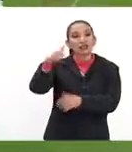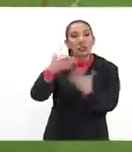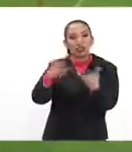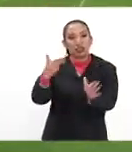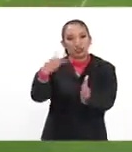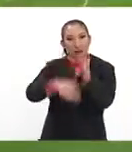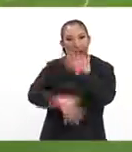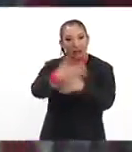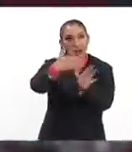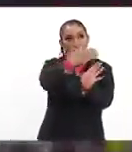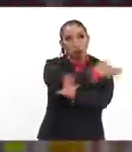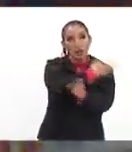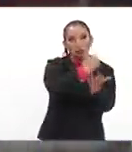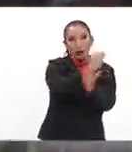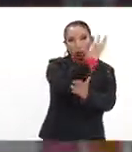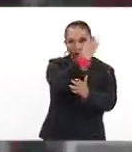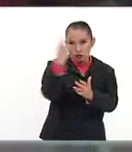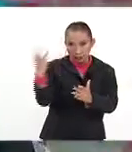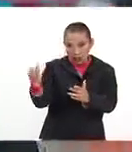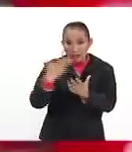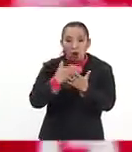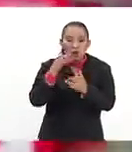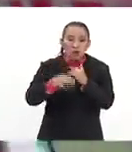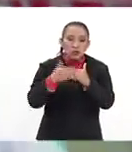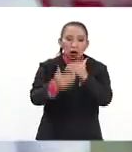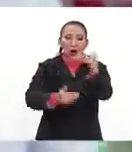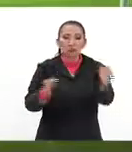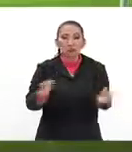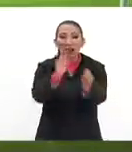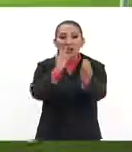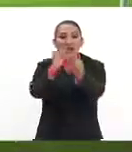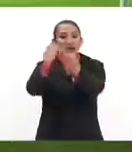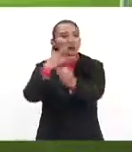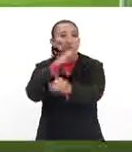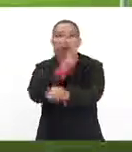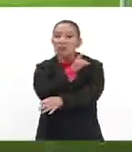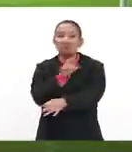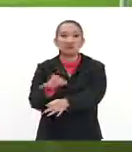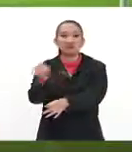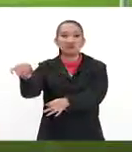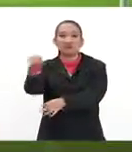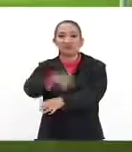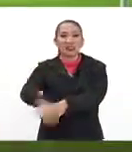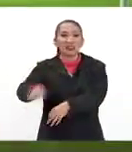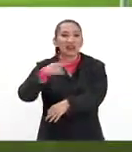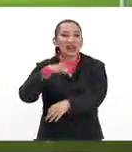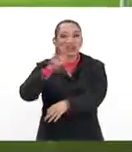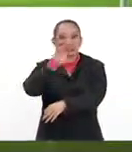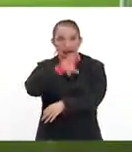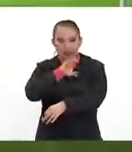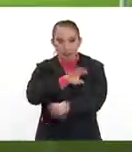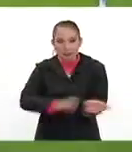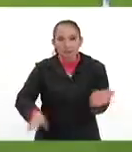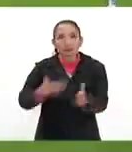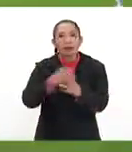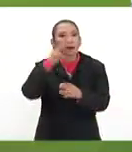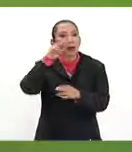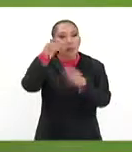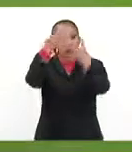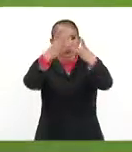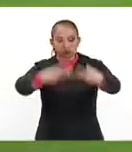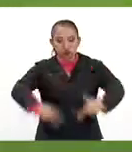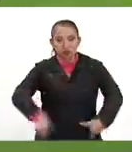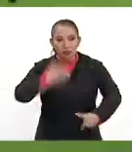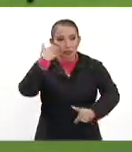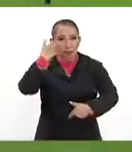la apertura 2015 cuando ganaron 4 a 3, pero en los últimos cuatro enfrentamientos no han podido vencer a los de Aguascalientes. Revisamos el resto